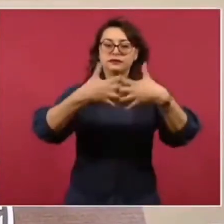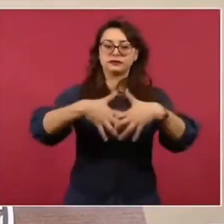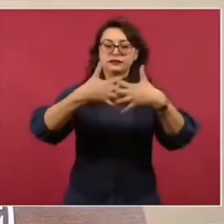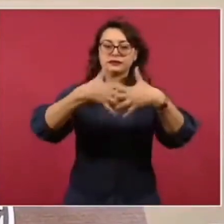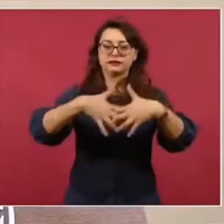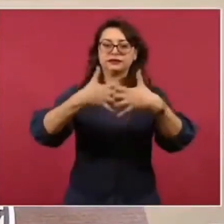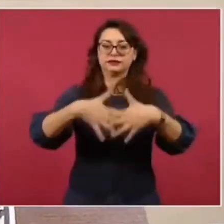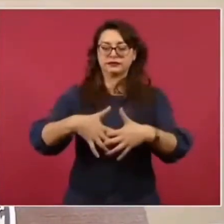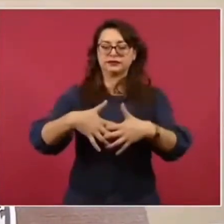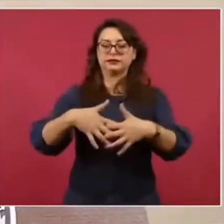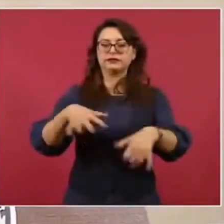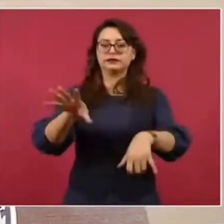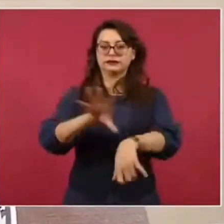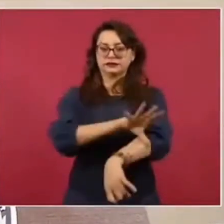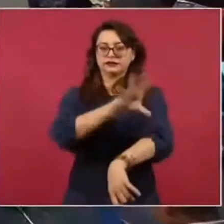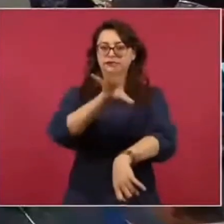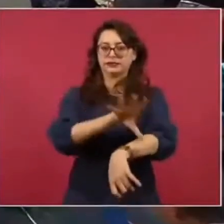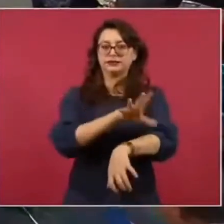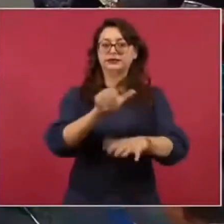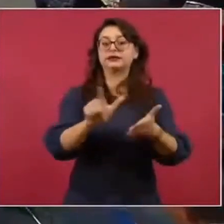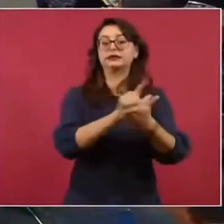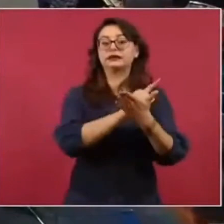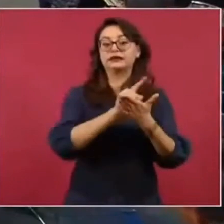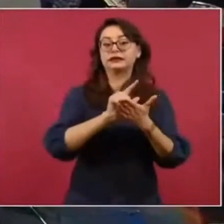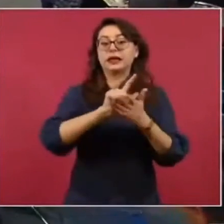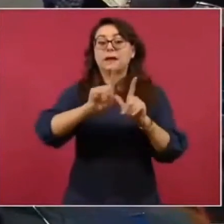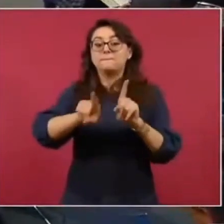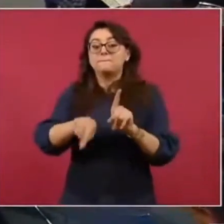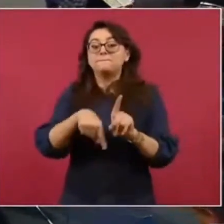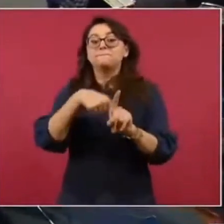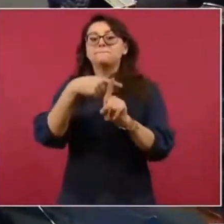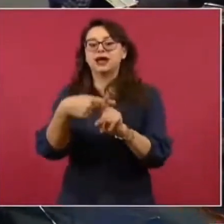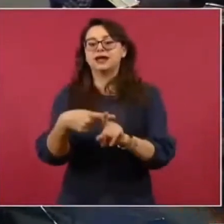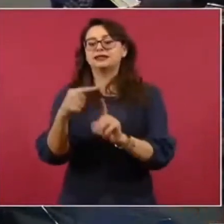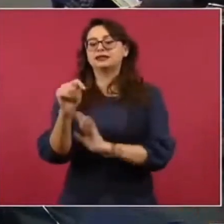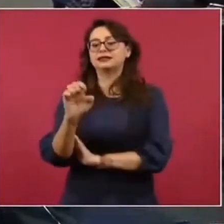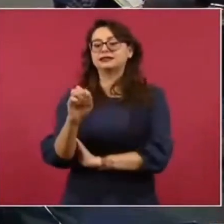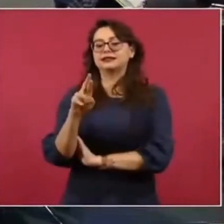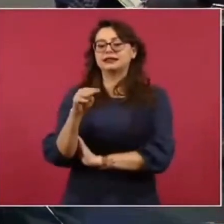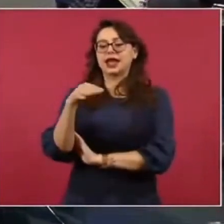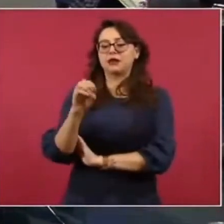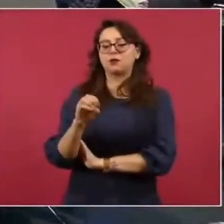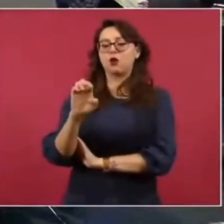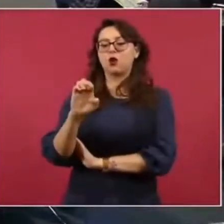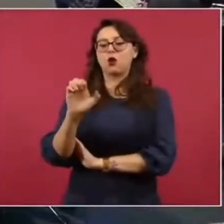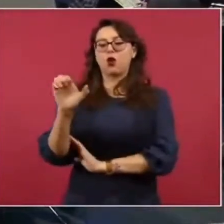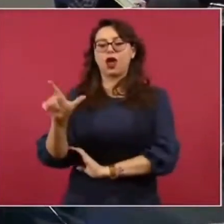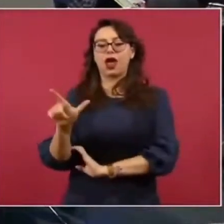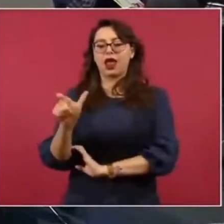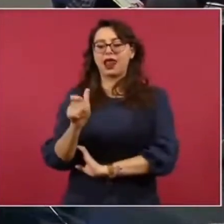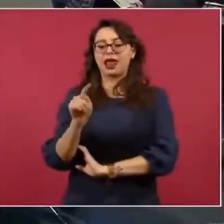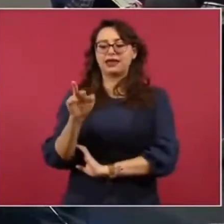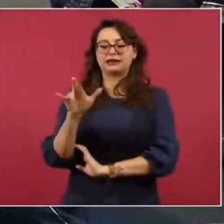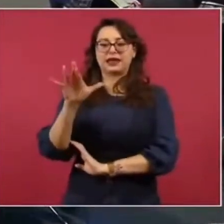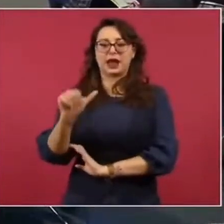que esté respaldando para cuando no hay sol